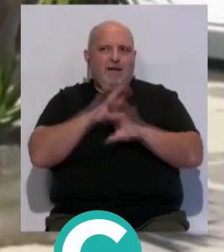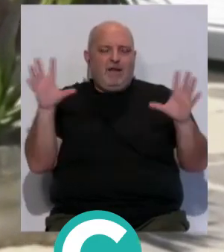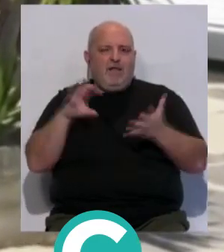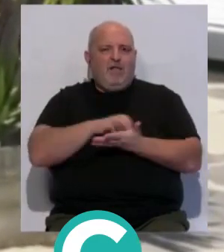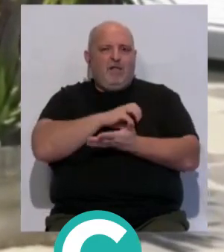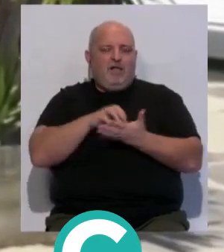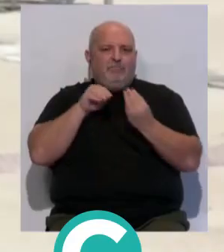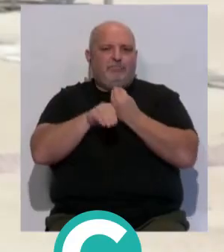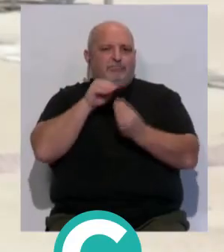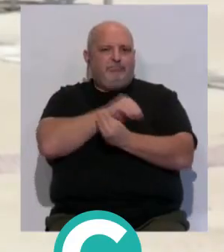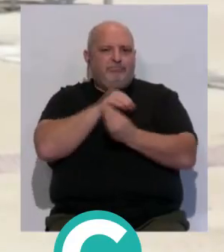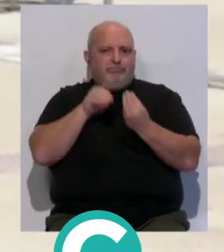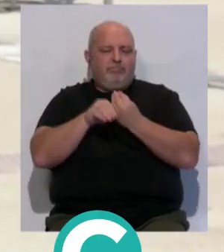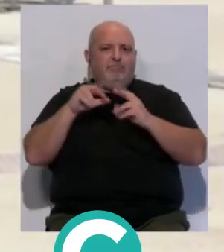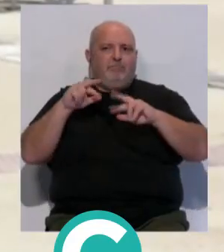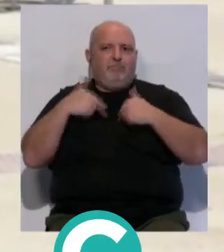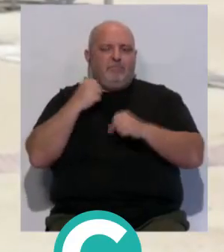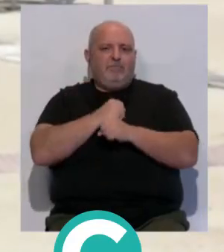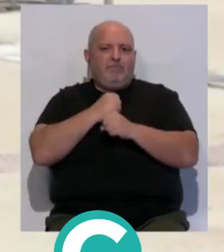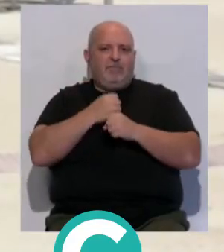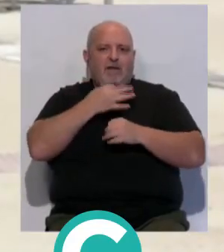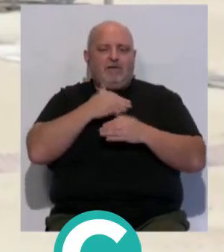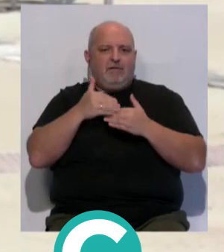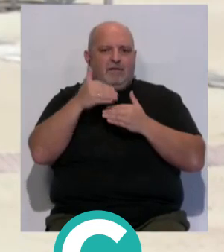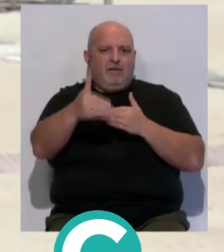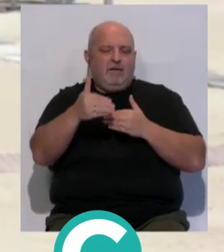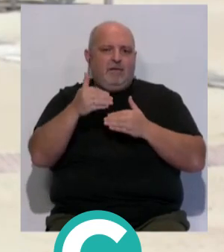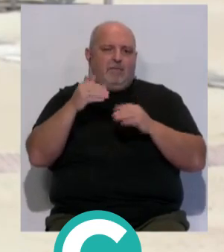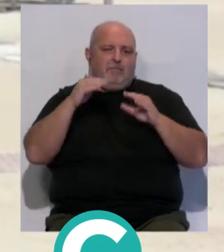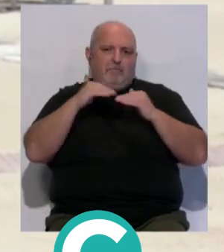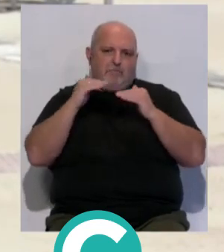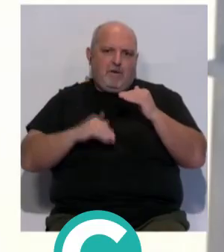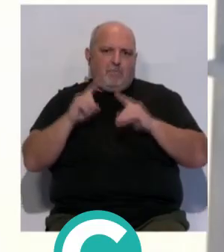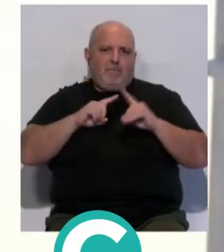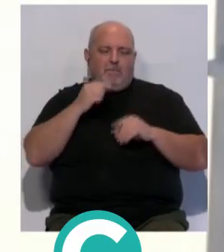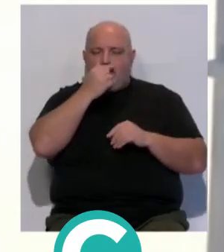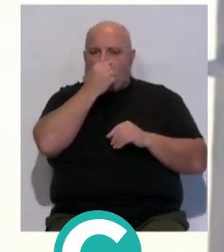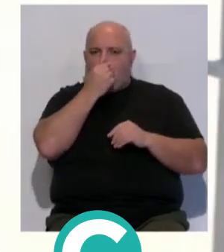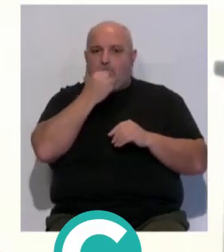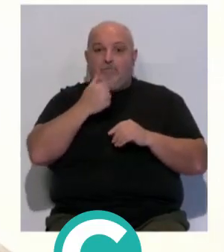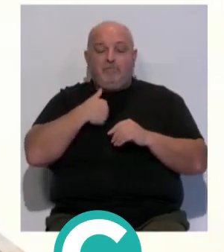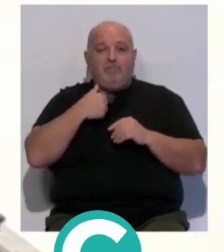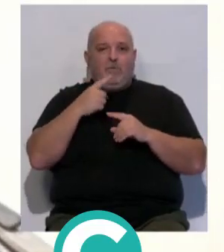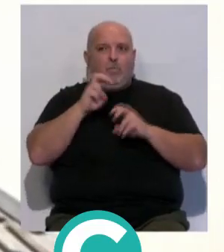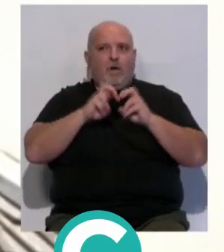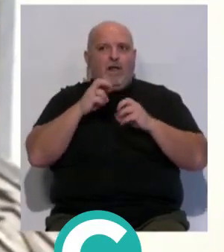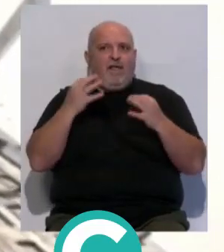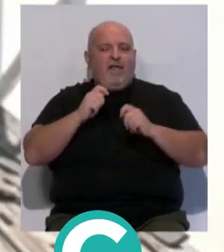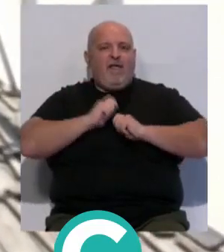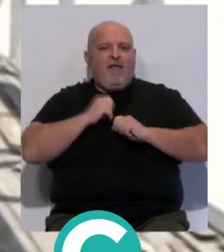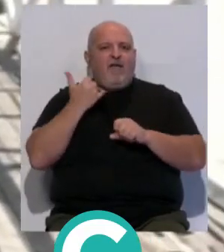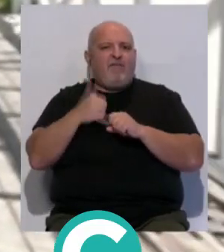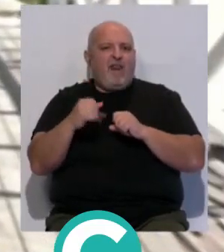cuestiones controvertidas y que les permita trabajar con garantías y sin mayores dificultades. A nosotros ese pulso al final